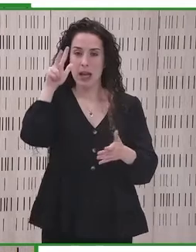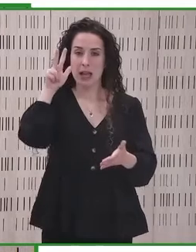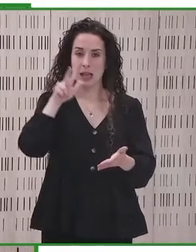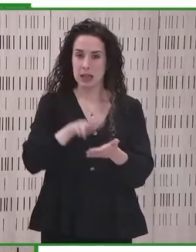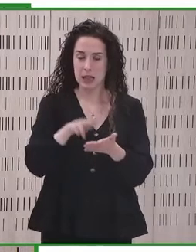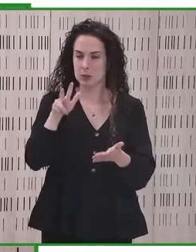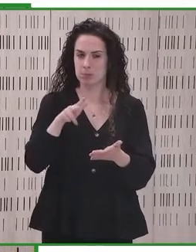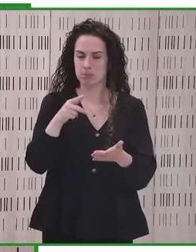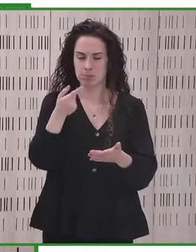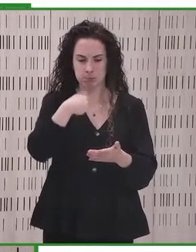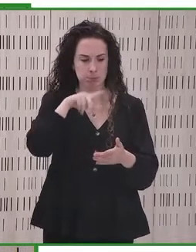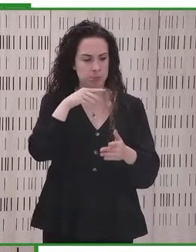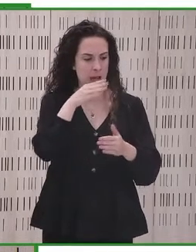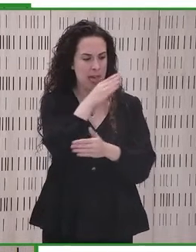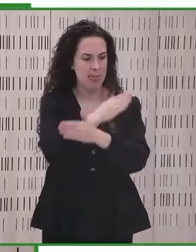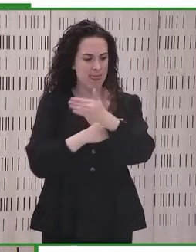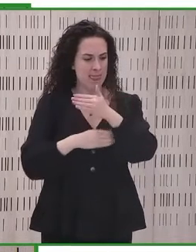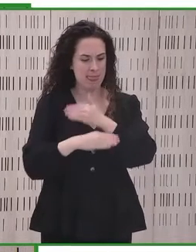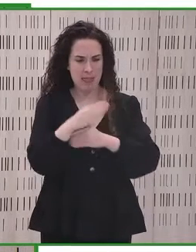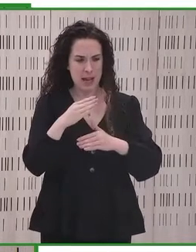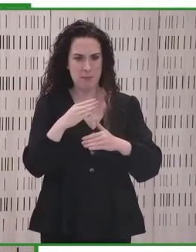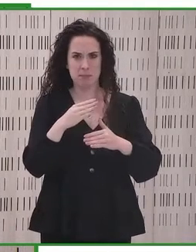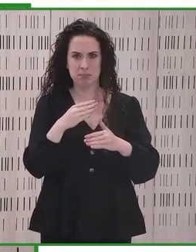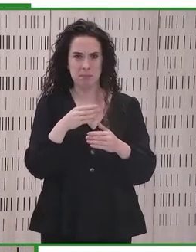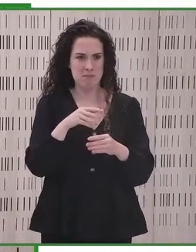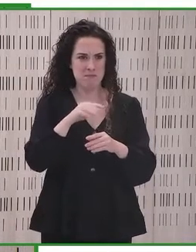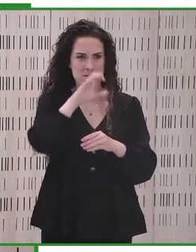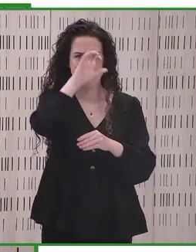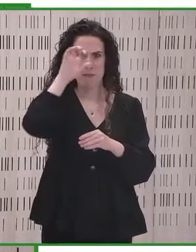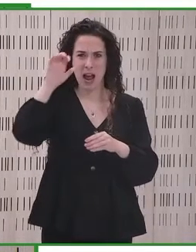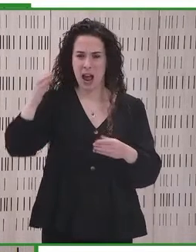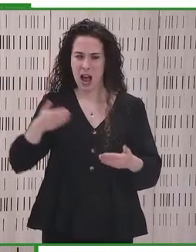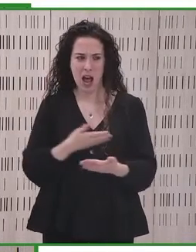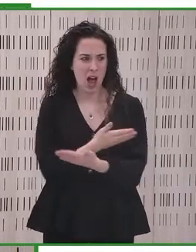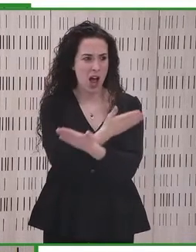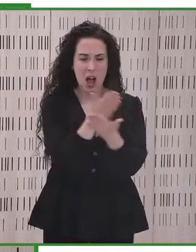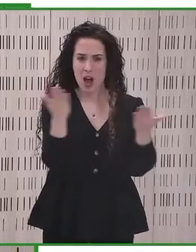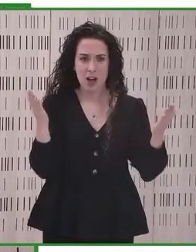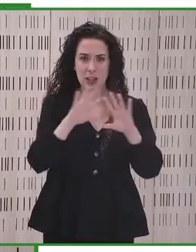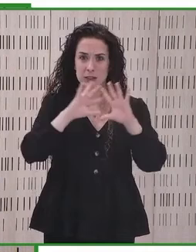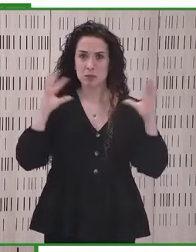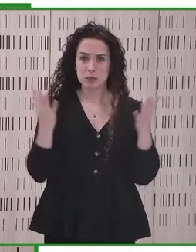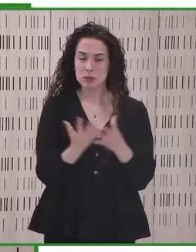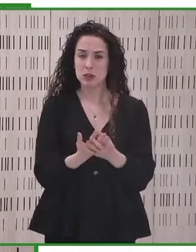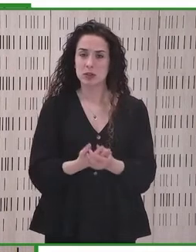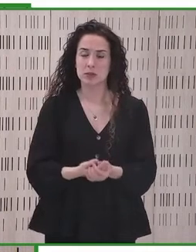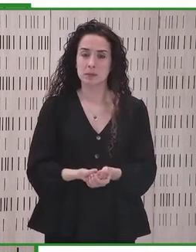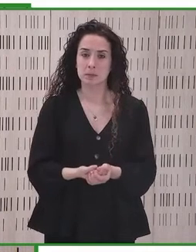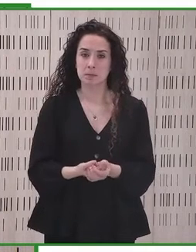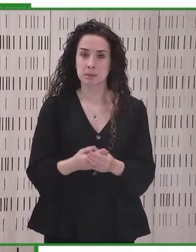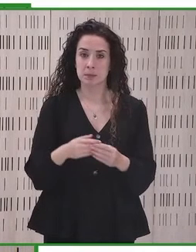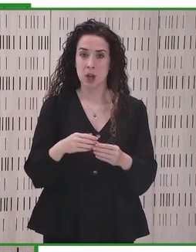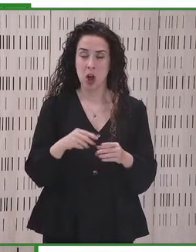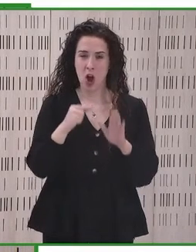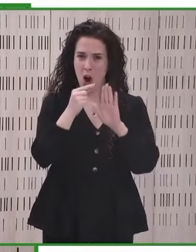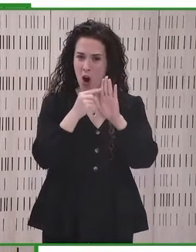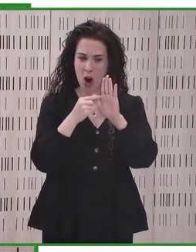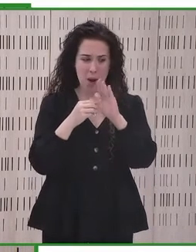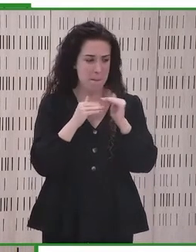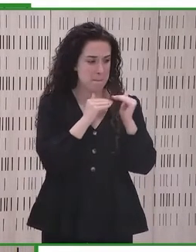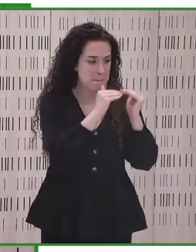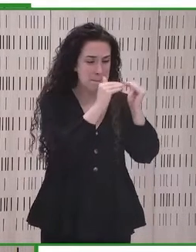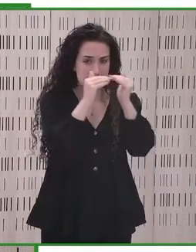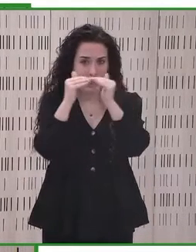mutuo de la discapacidad en todos los países de nuestra región. En igualdad de condiciones,